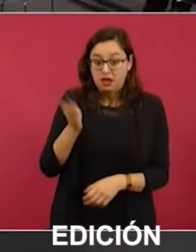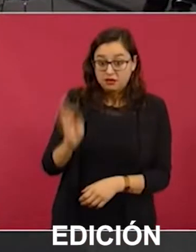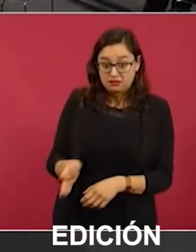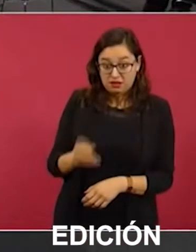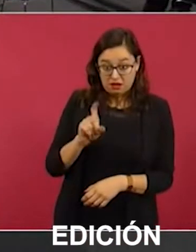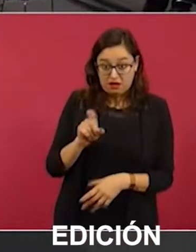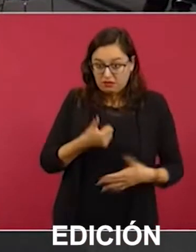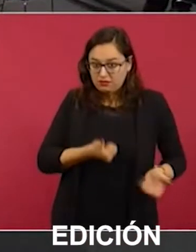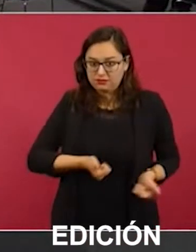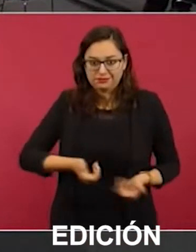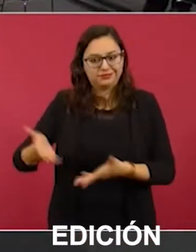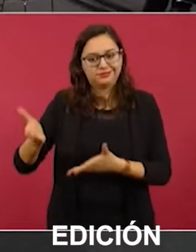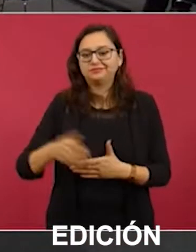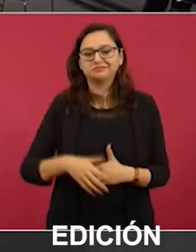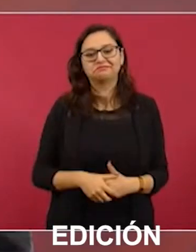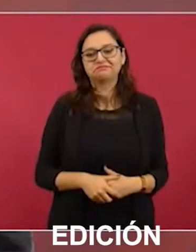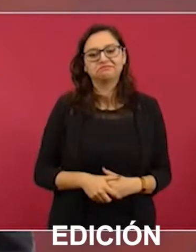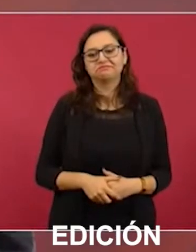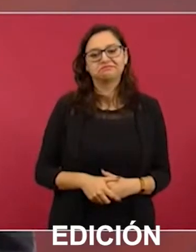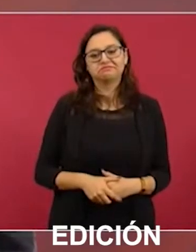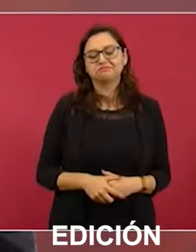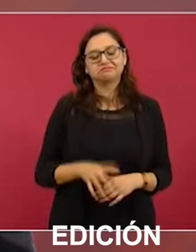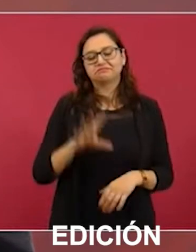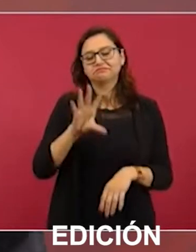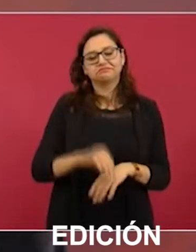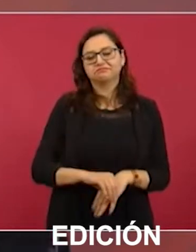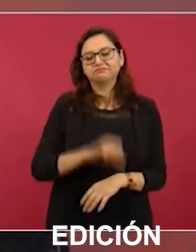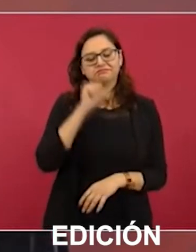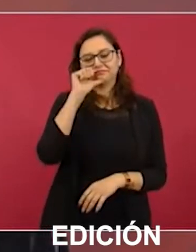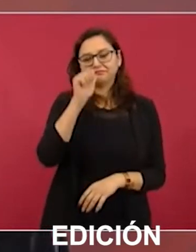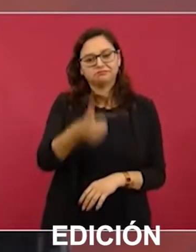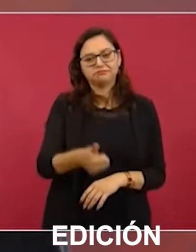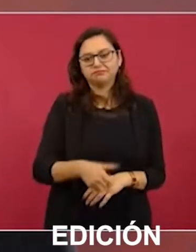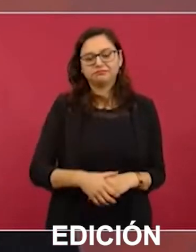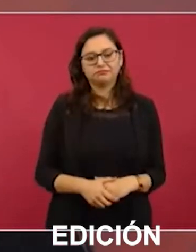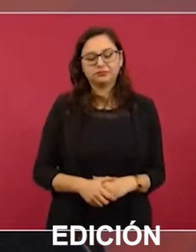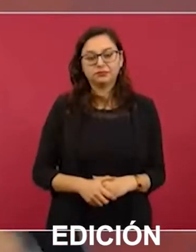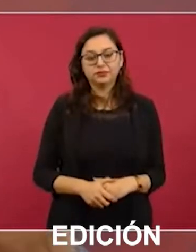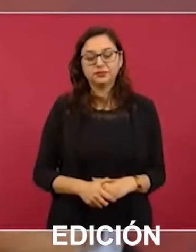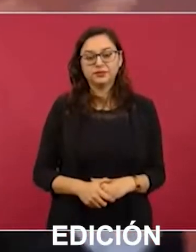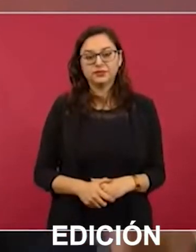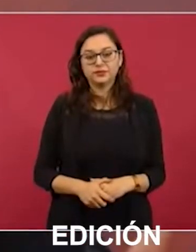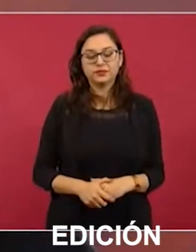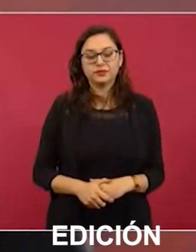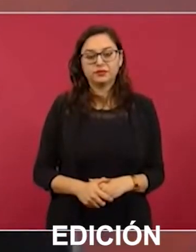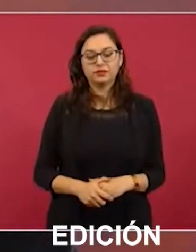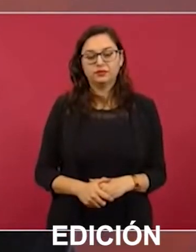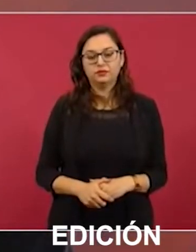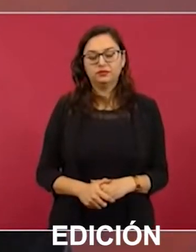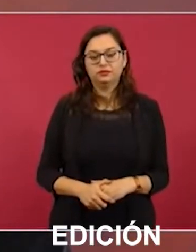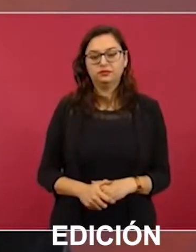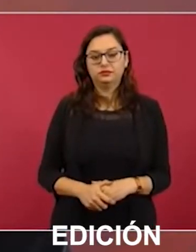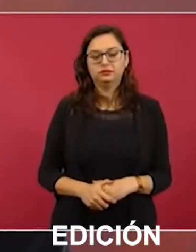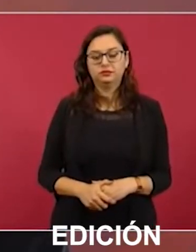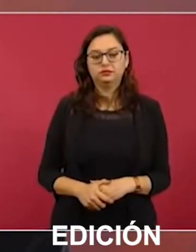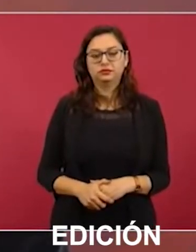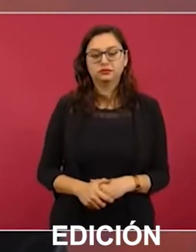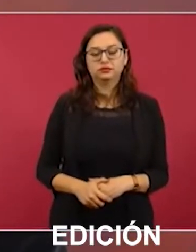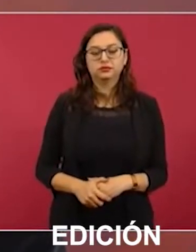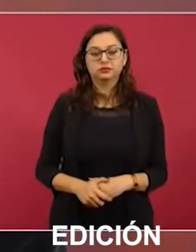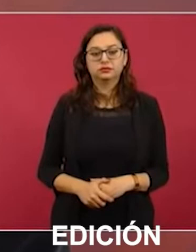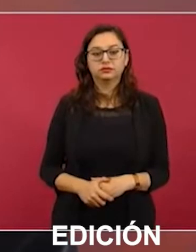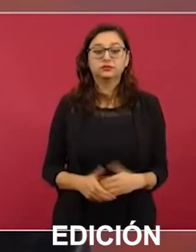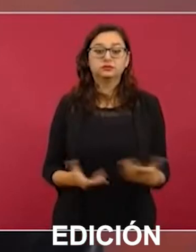el agua del PANUCO se lleve a Nuevo León. Y ya lo